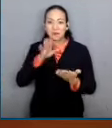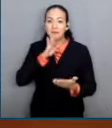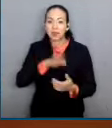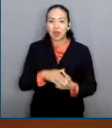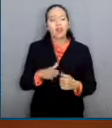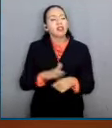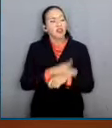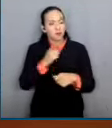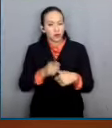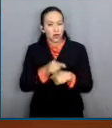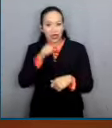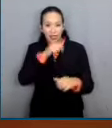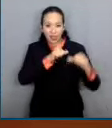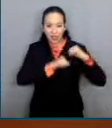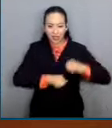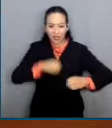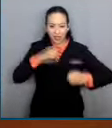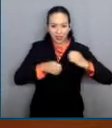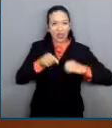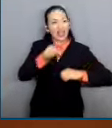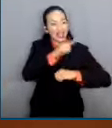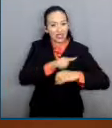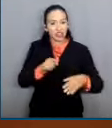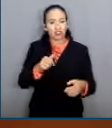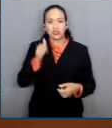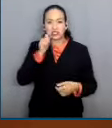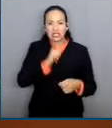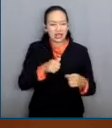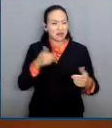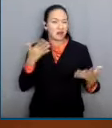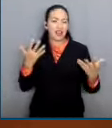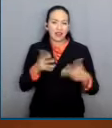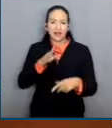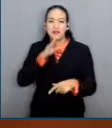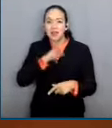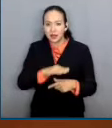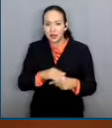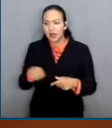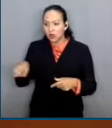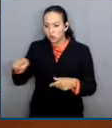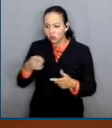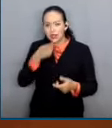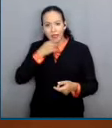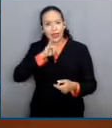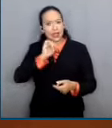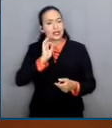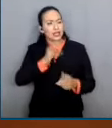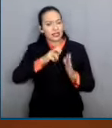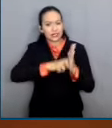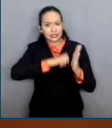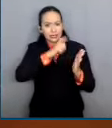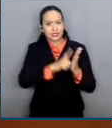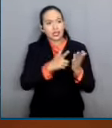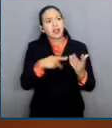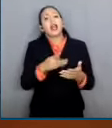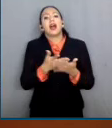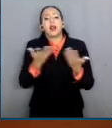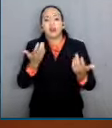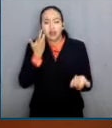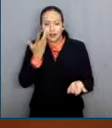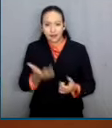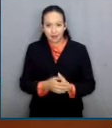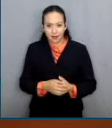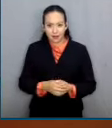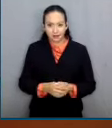Poder Judicial las arbitrariedades que aprueban o que les manda a ustedes a aprobar y que ahora lo que quiere es que no se pueda detener